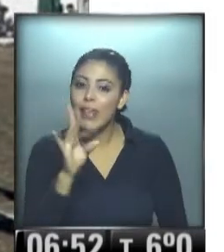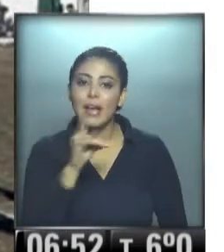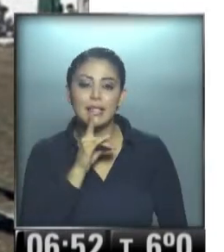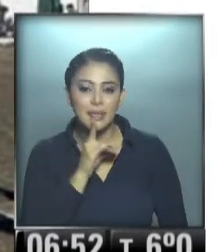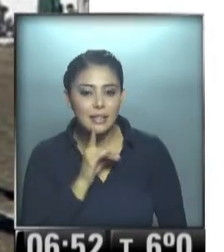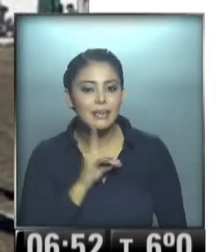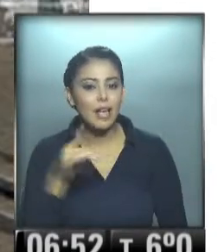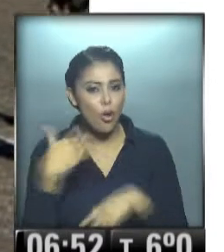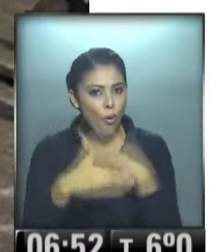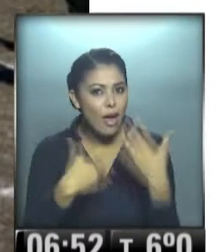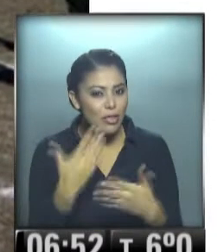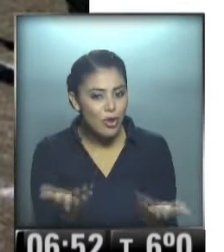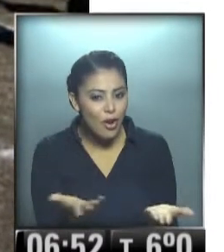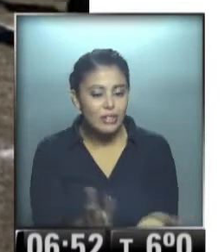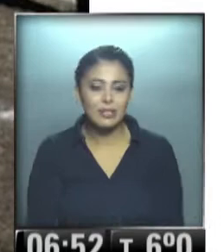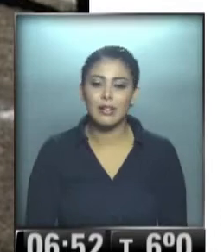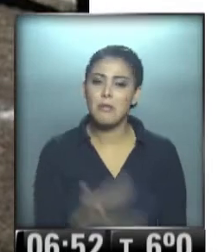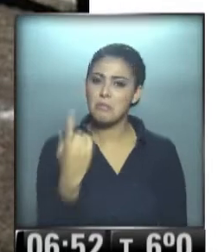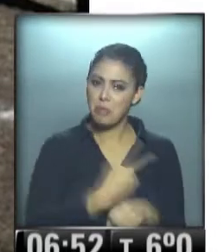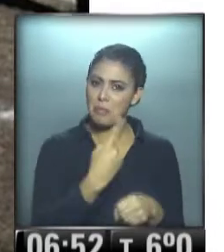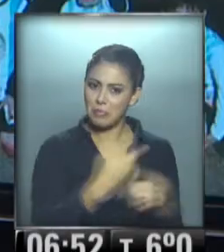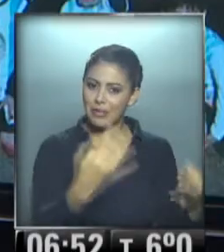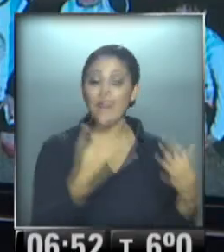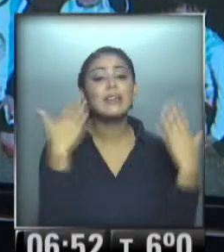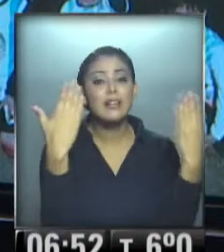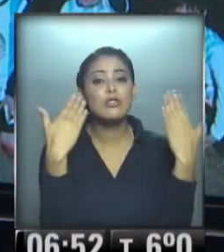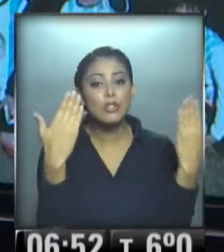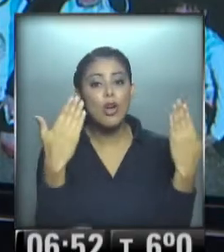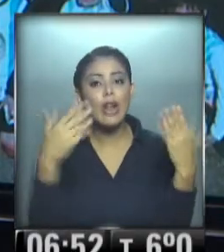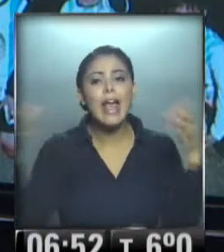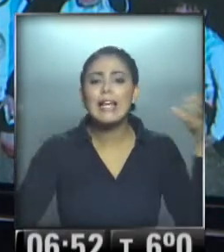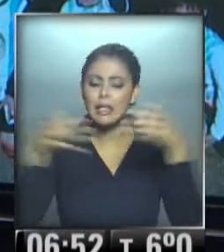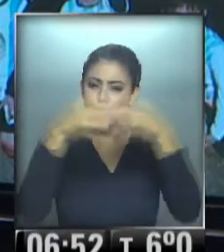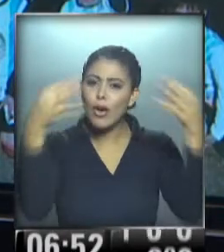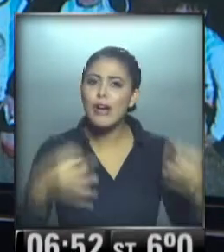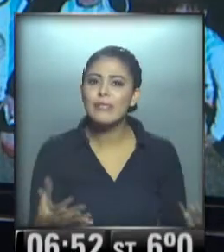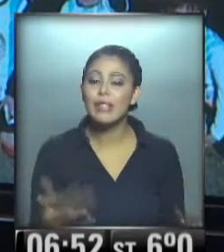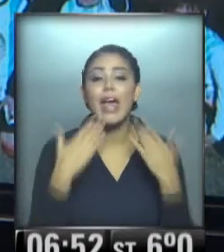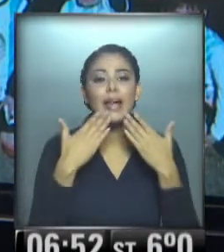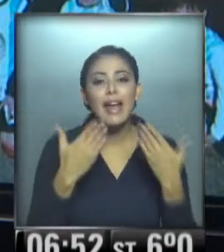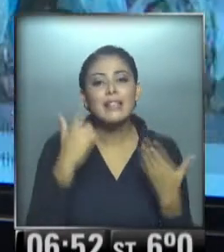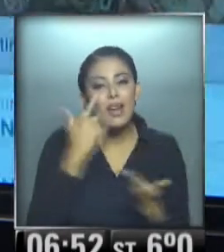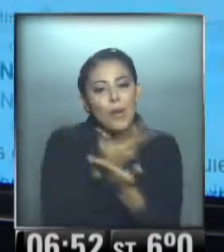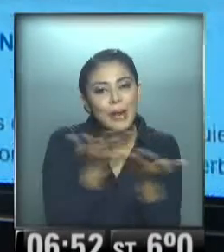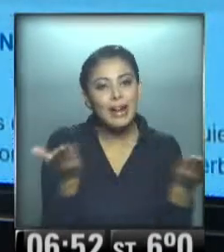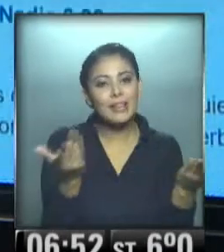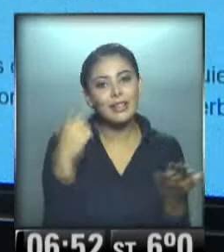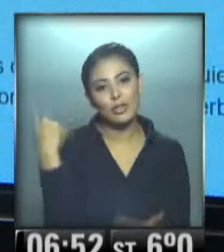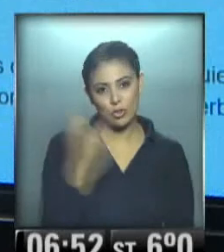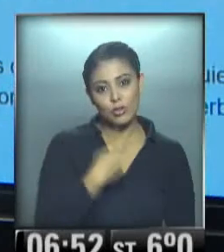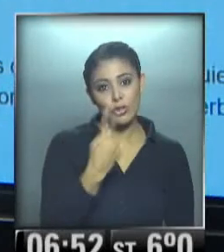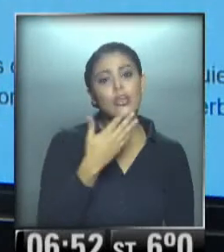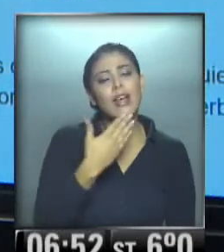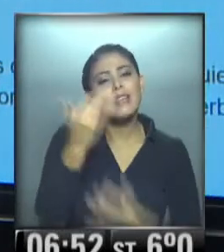técnicos y qué jugadores, ¿eh? Sí, sí, sí. primera. Felicitaciones, equipazo. Gracias por compartirlo con nosotros,